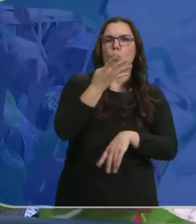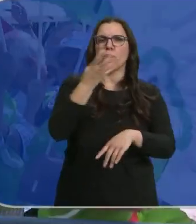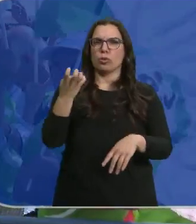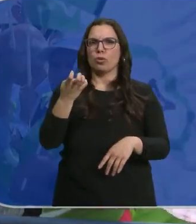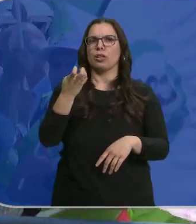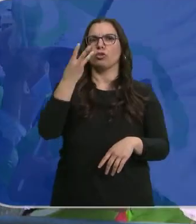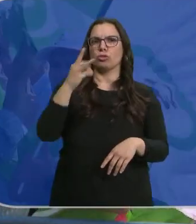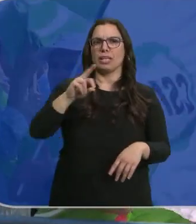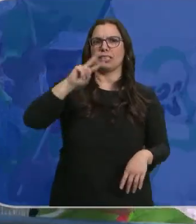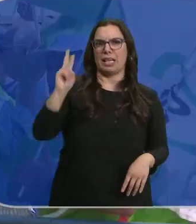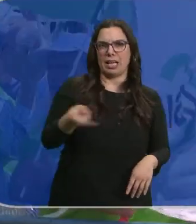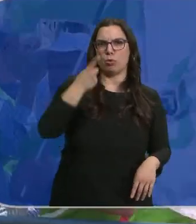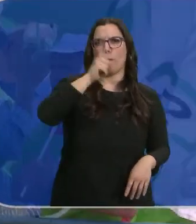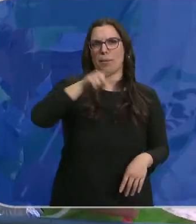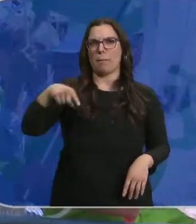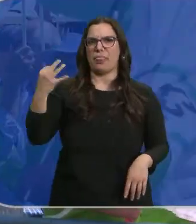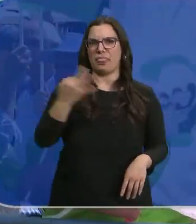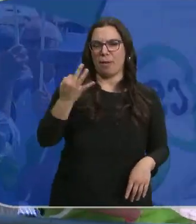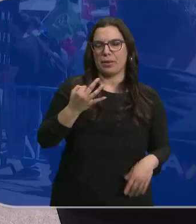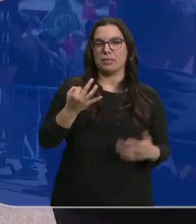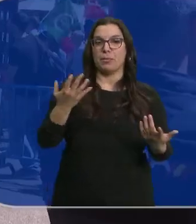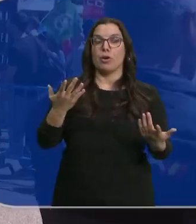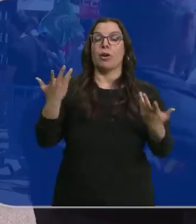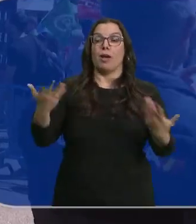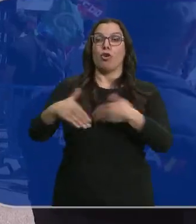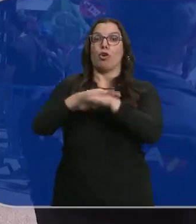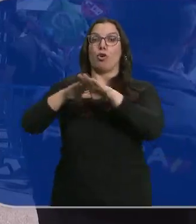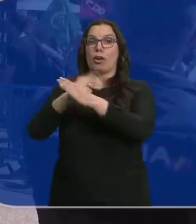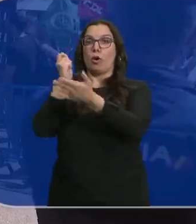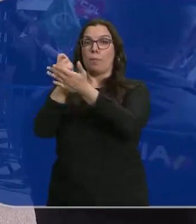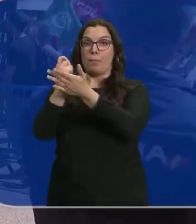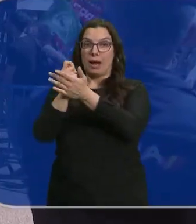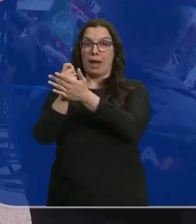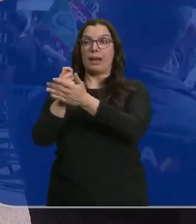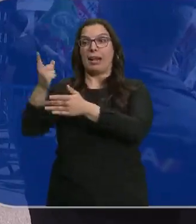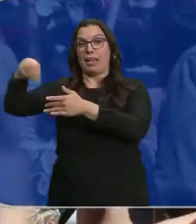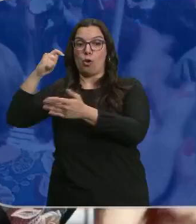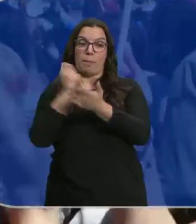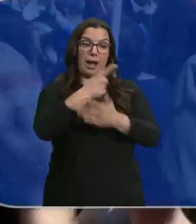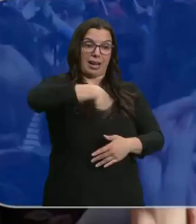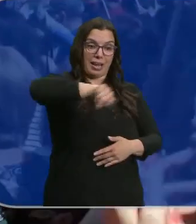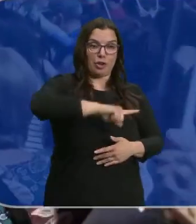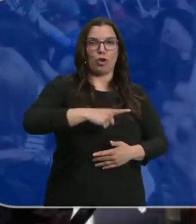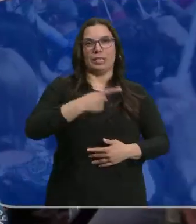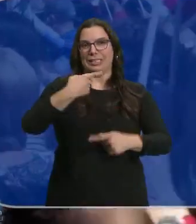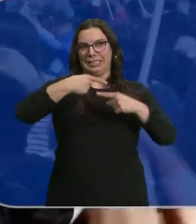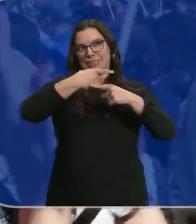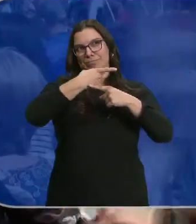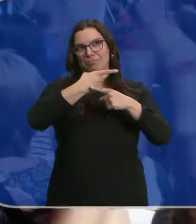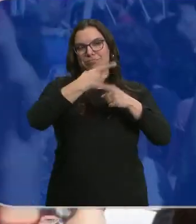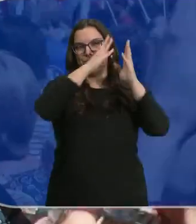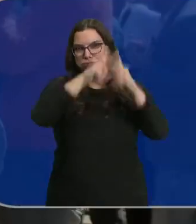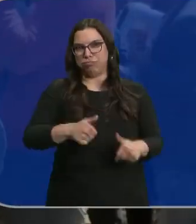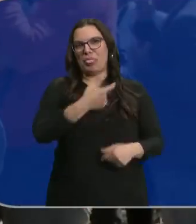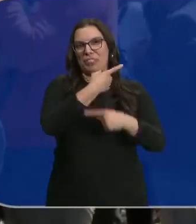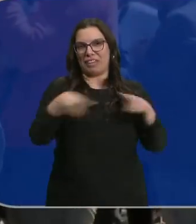430 euros al mes. Claro que el desembolso que tiene que hacer el gobierno para esto no es el mismo. 200 millones de euros en el caso de